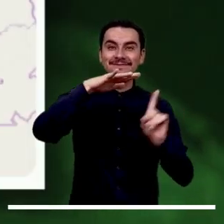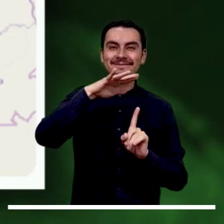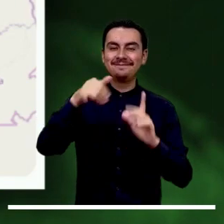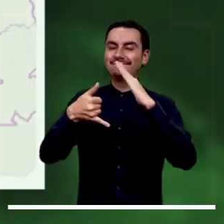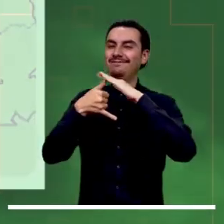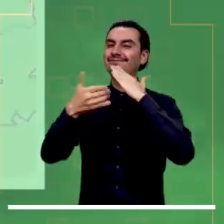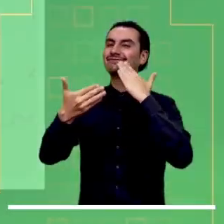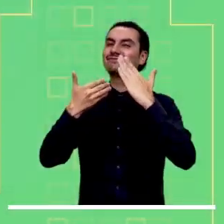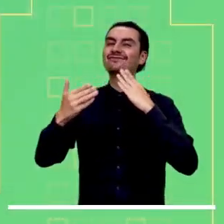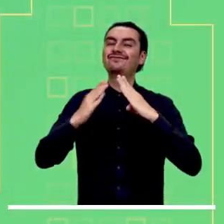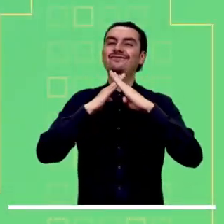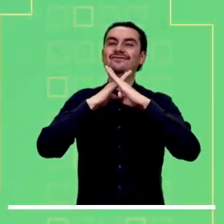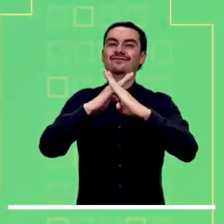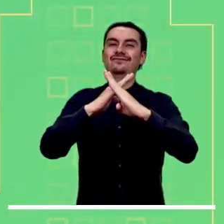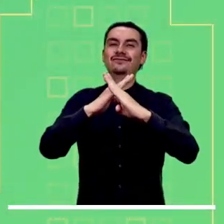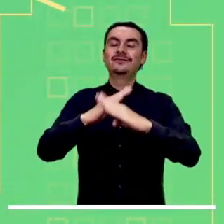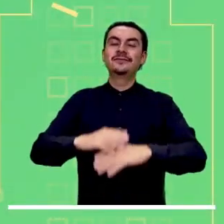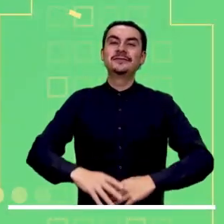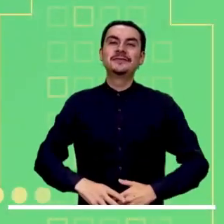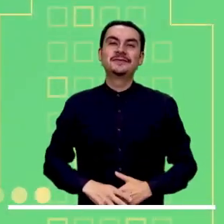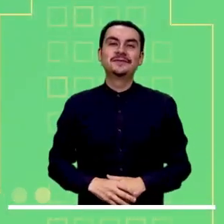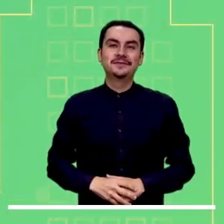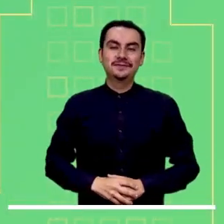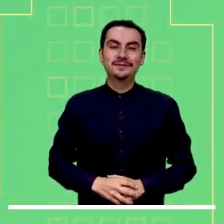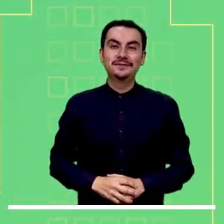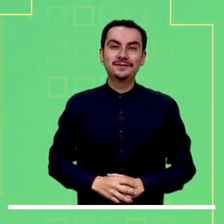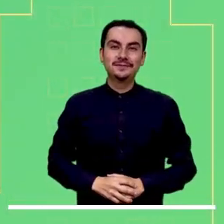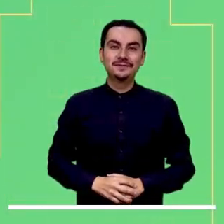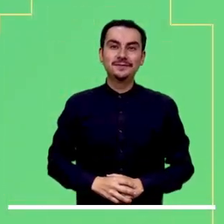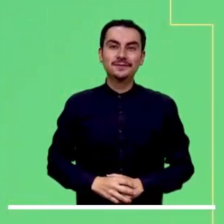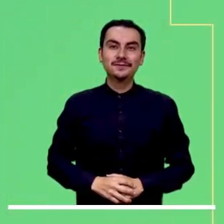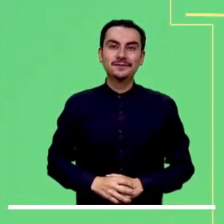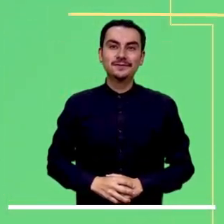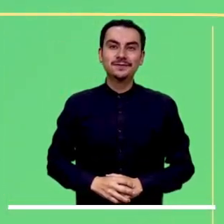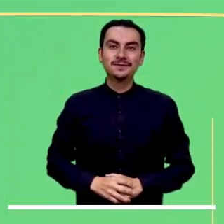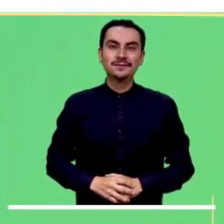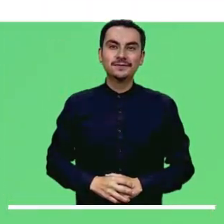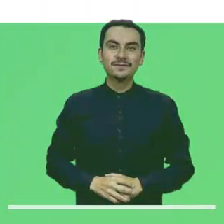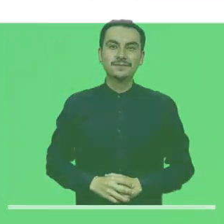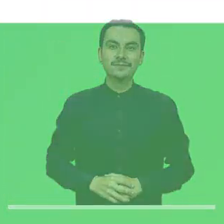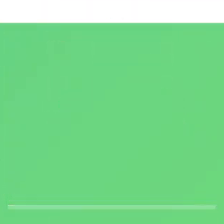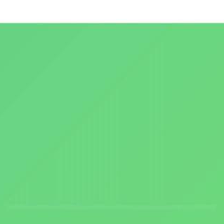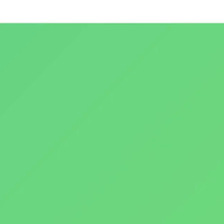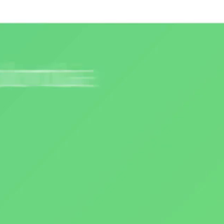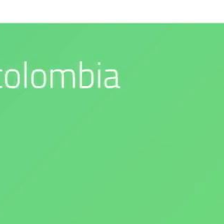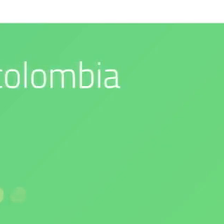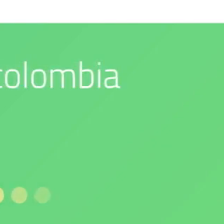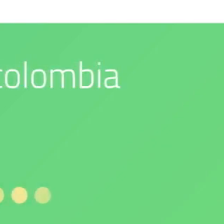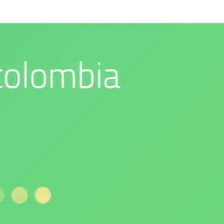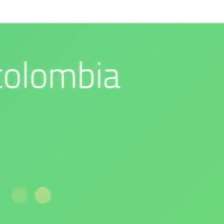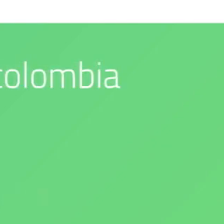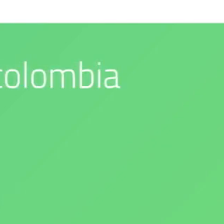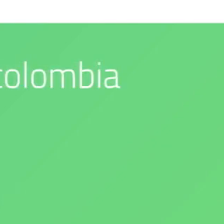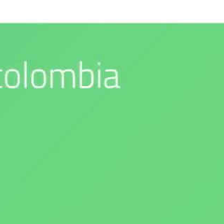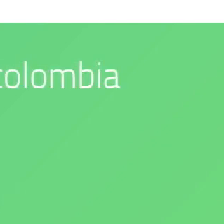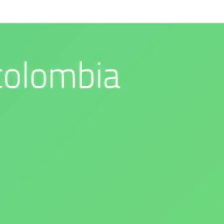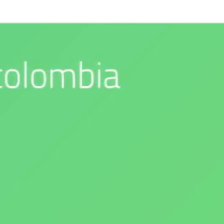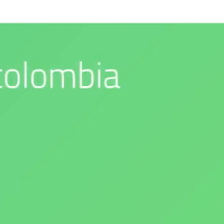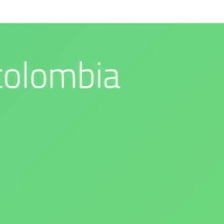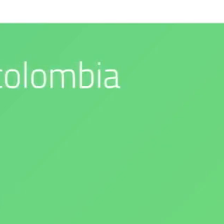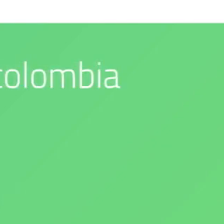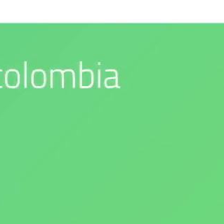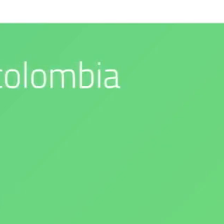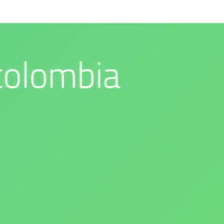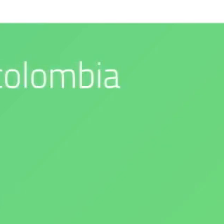Caquetá y Putumayo. Síguenos en nuestras redes sociales. Nuestro compromiso es con el medio ambiente y DEAM